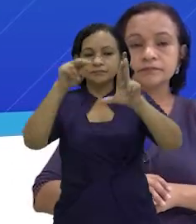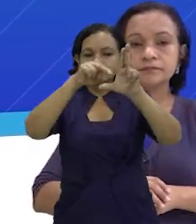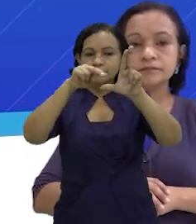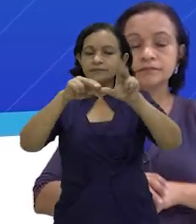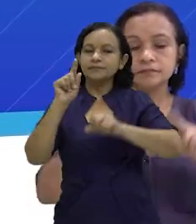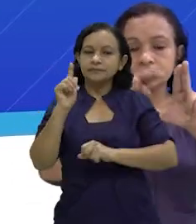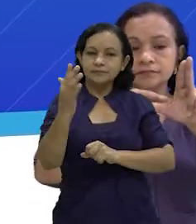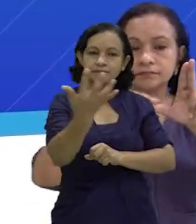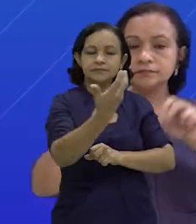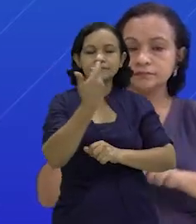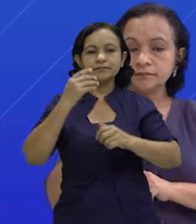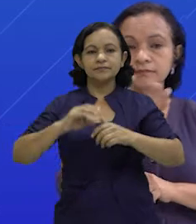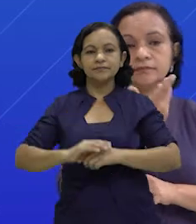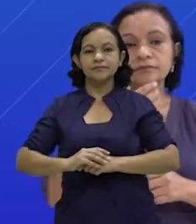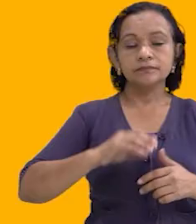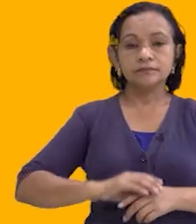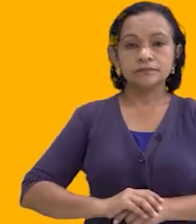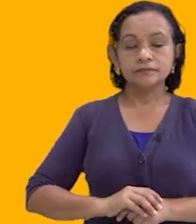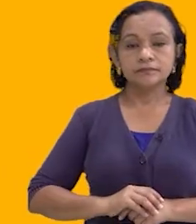¡Sinapred somos todos!